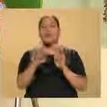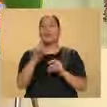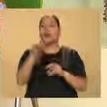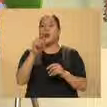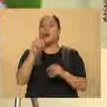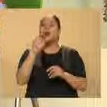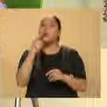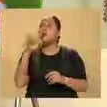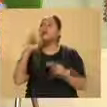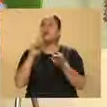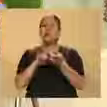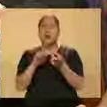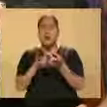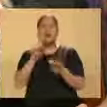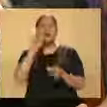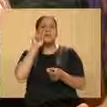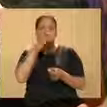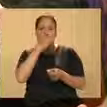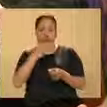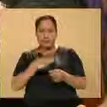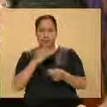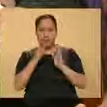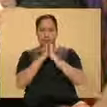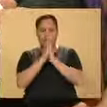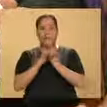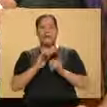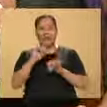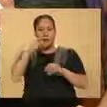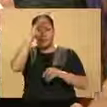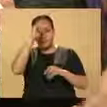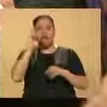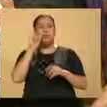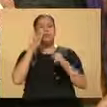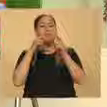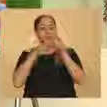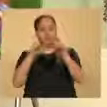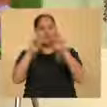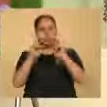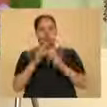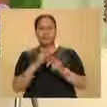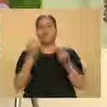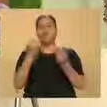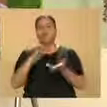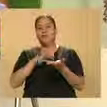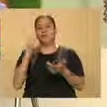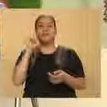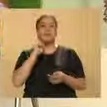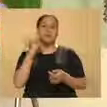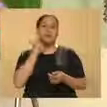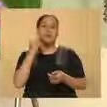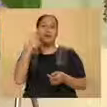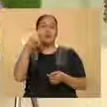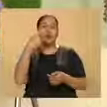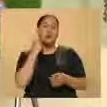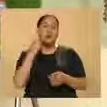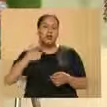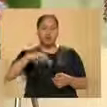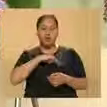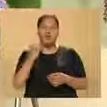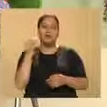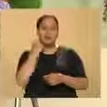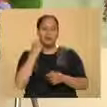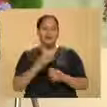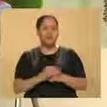tenemos que denunciar mañana, yo creo, para que Mañana lo vemos. Así es, mañana seguimos con esto. Pues muchísimas gracias, abogada, tu abogada, nuestra